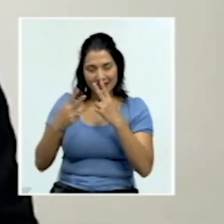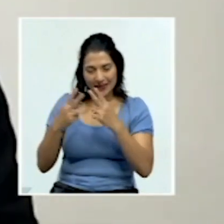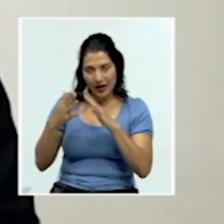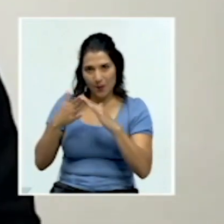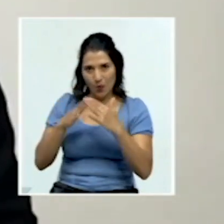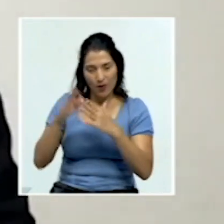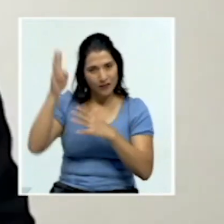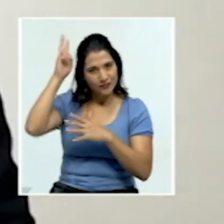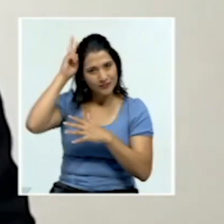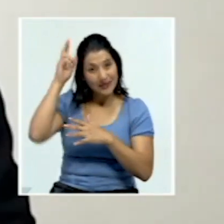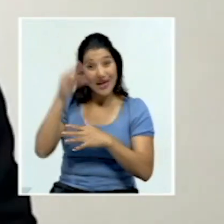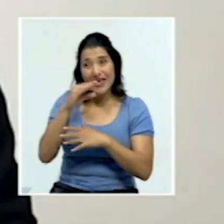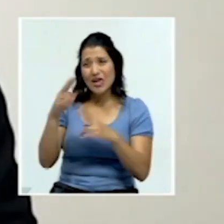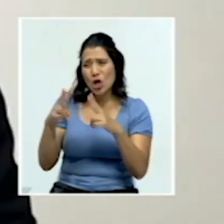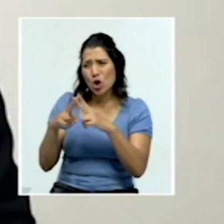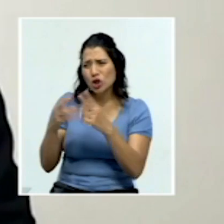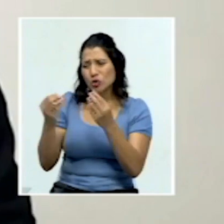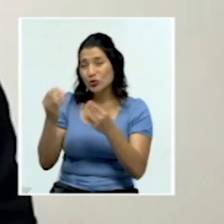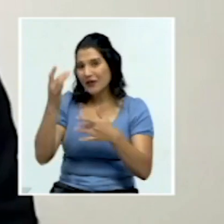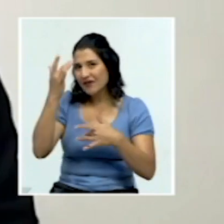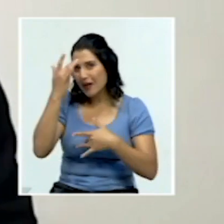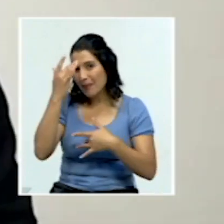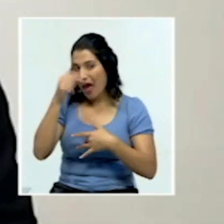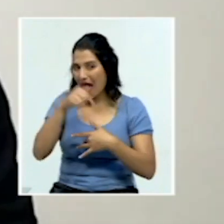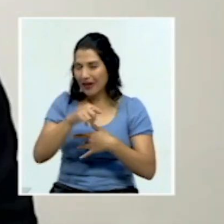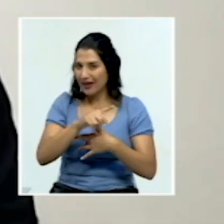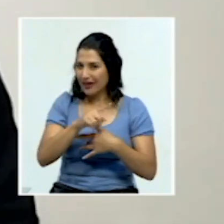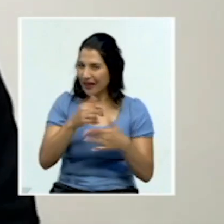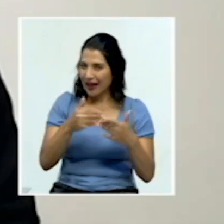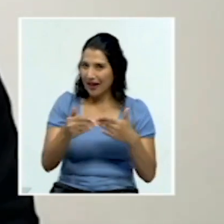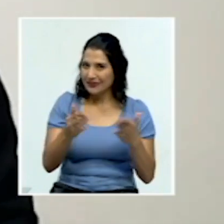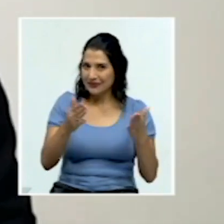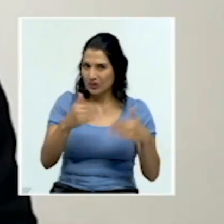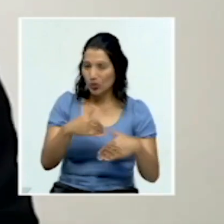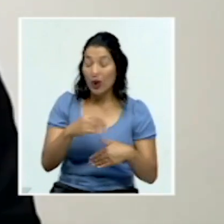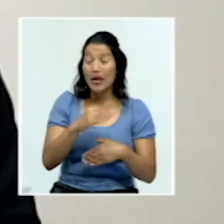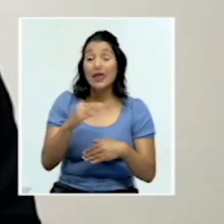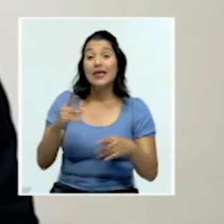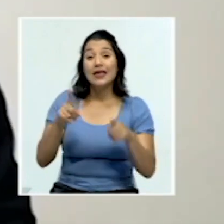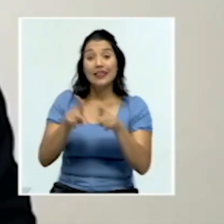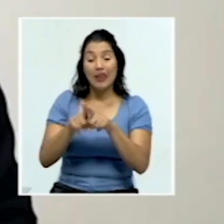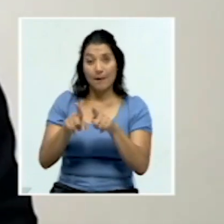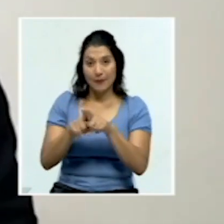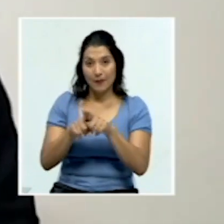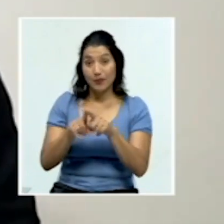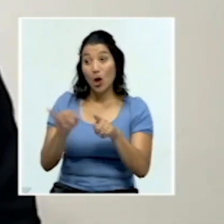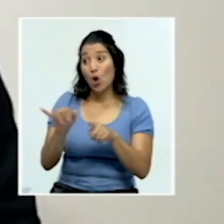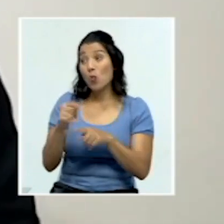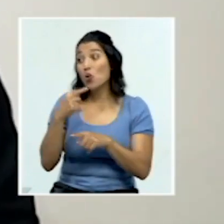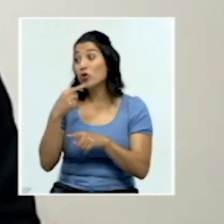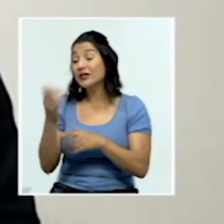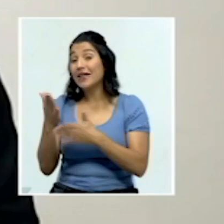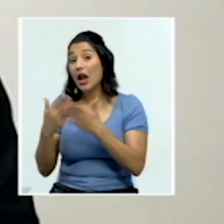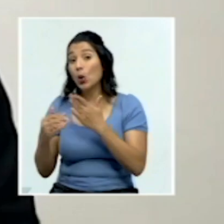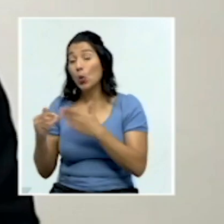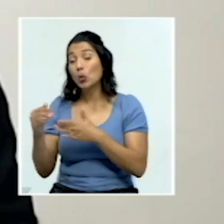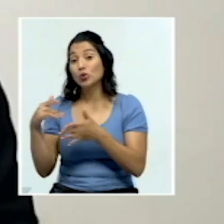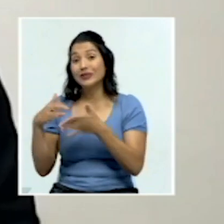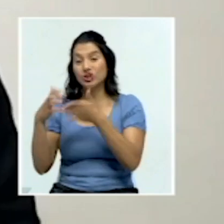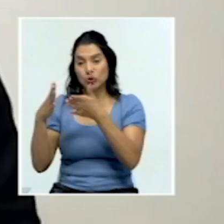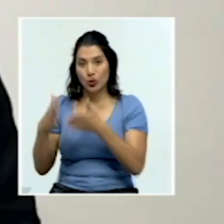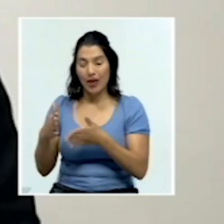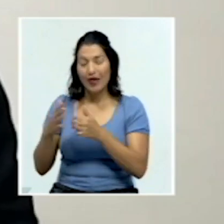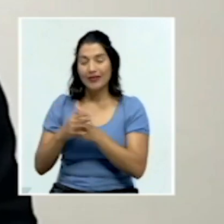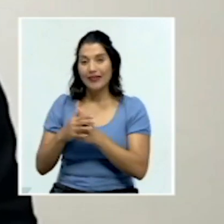Central tal vez no son tan prevalentes. también, pues como robo las palabras de algunas personas y algunos estudiantes